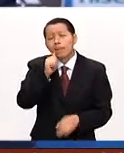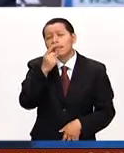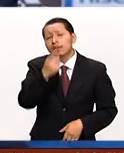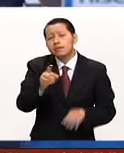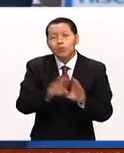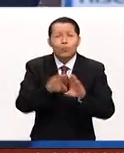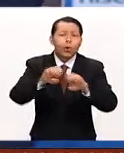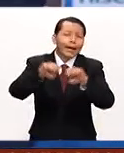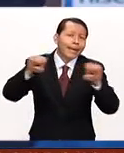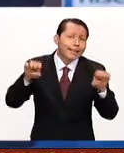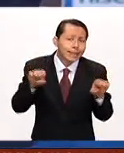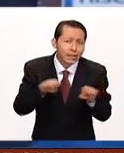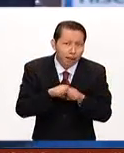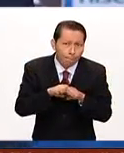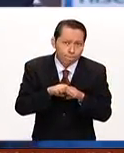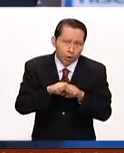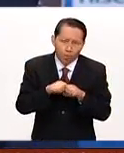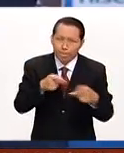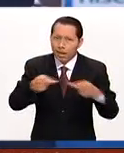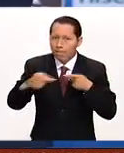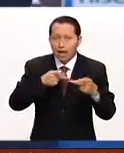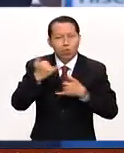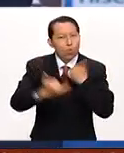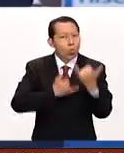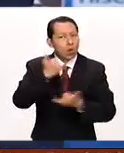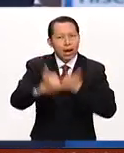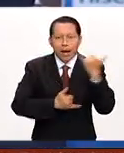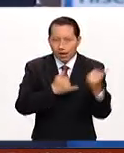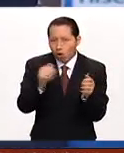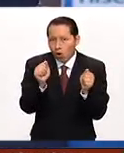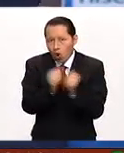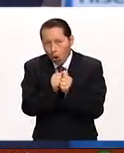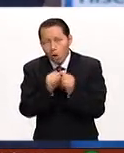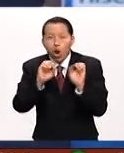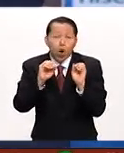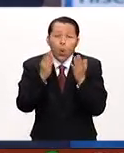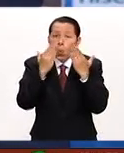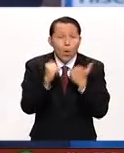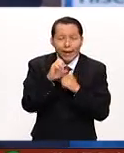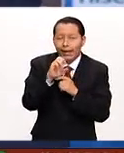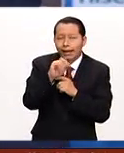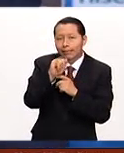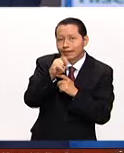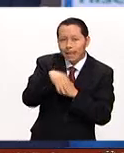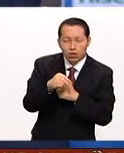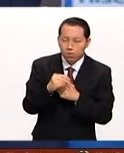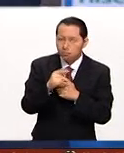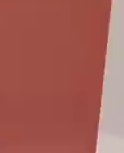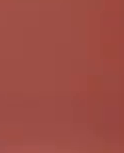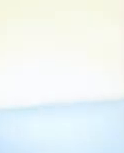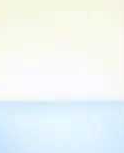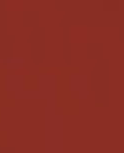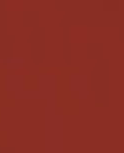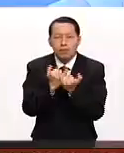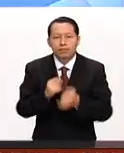somos un equipo y este equipo está preparado para jugar con o sin Cristiano, porque puede haber muchos sucesos.